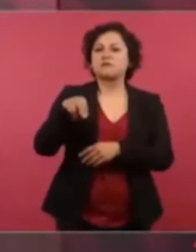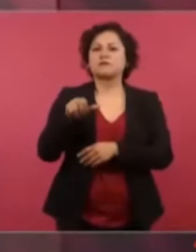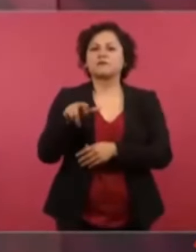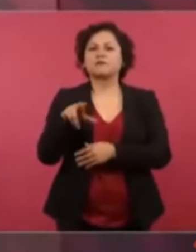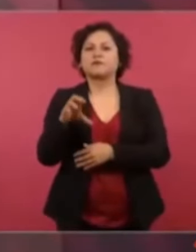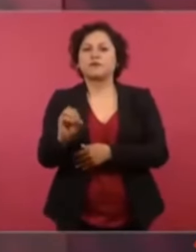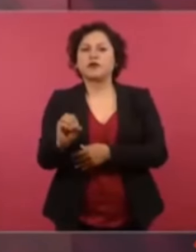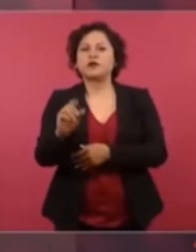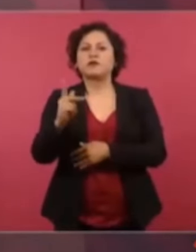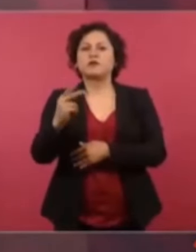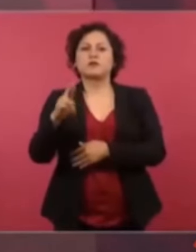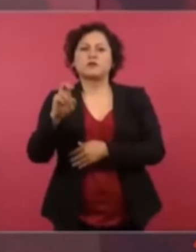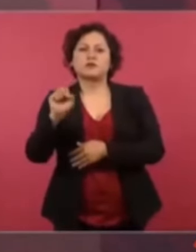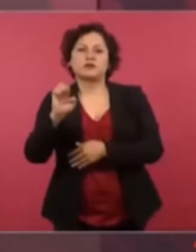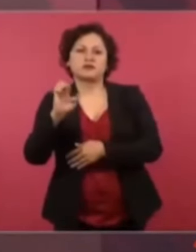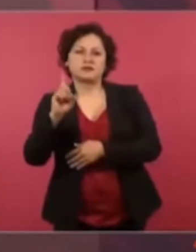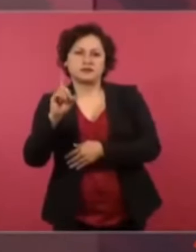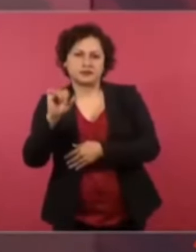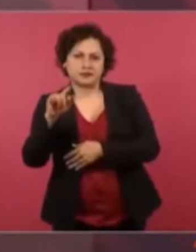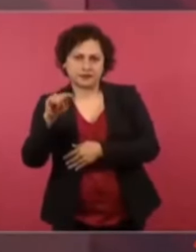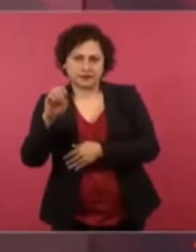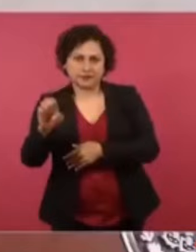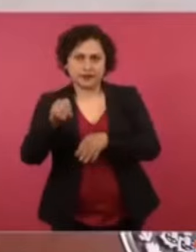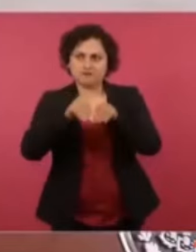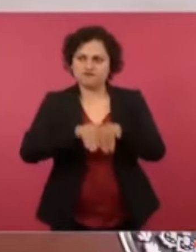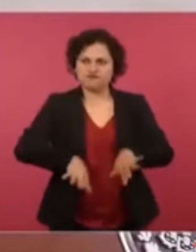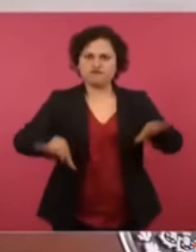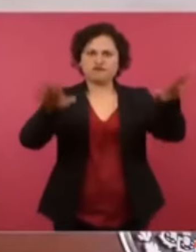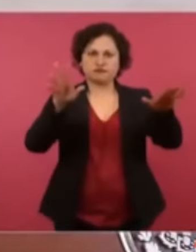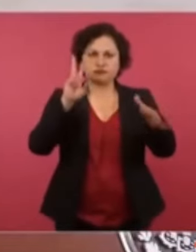Y ahora sí, ¿y de parte de quién?